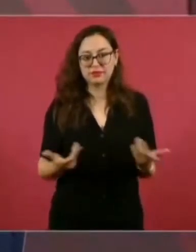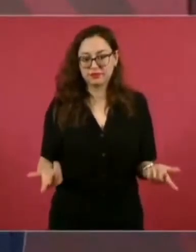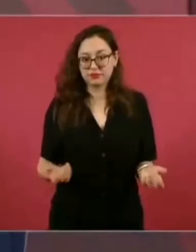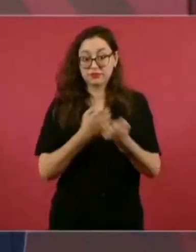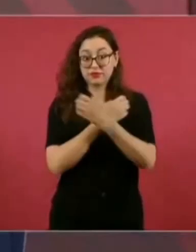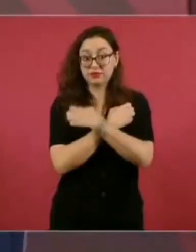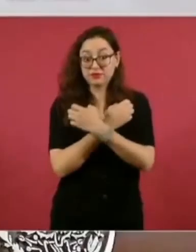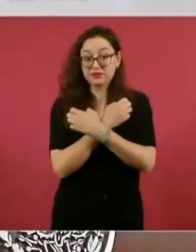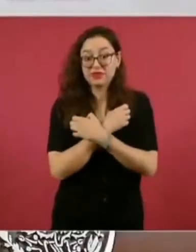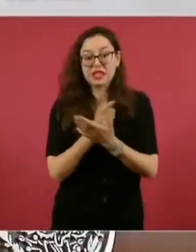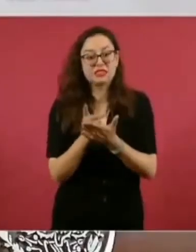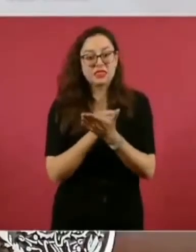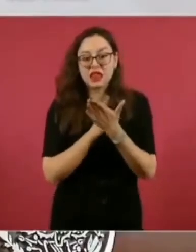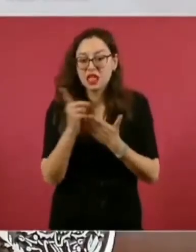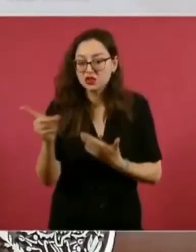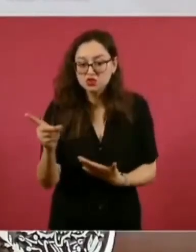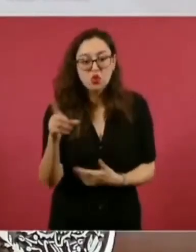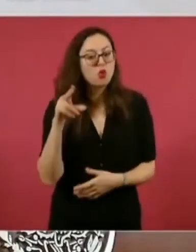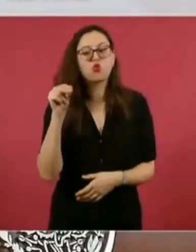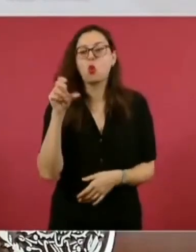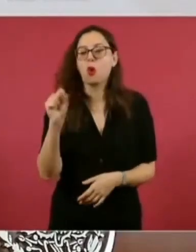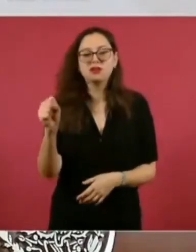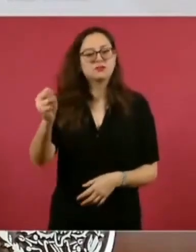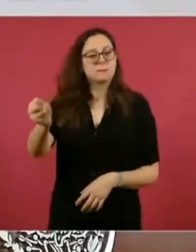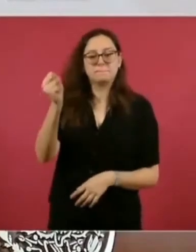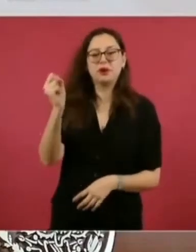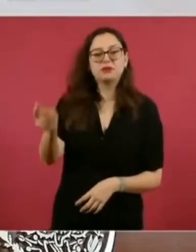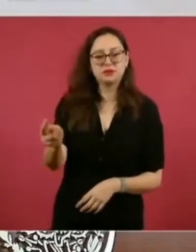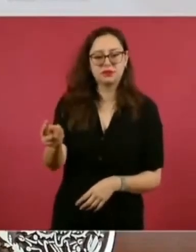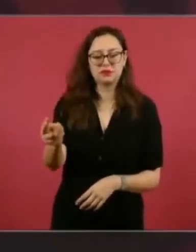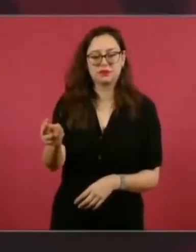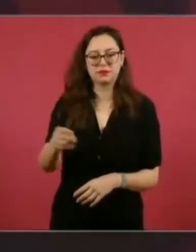es un derecho del pueblo,